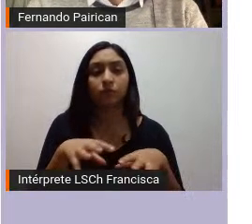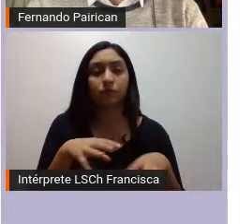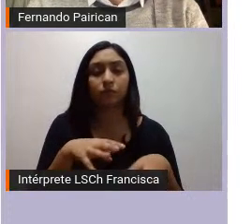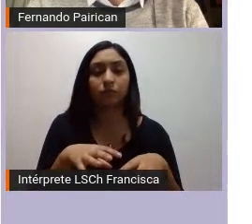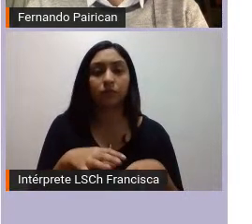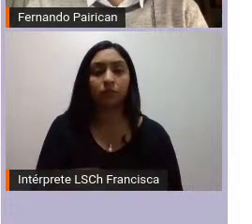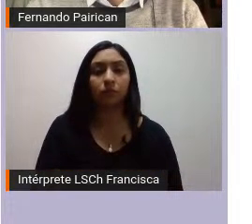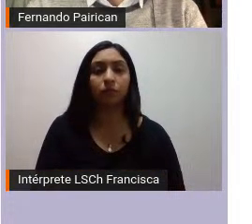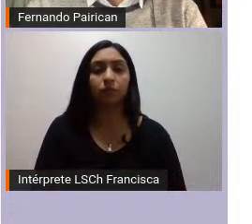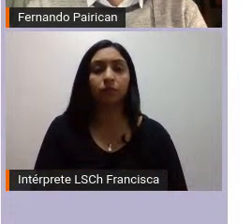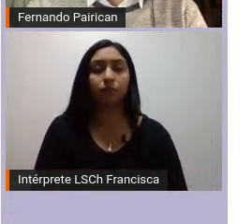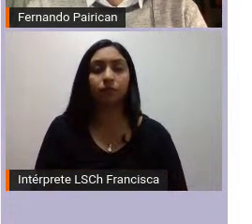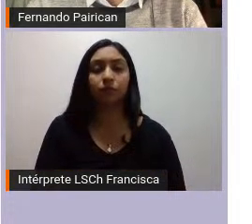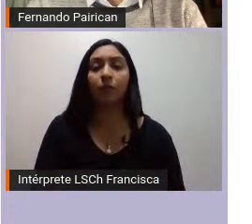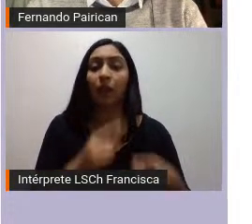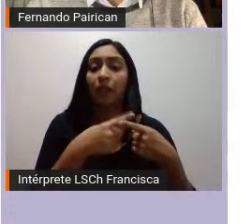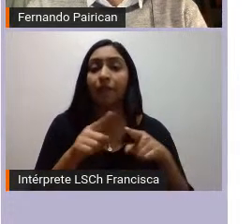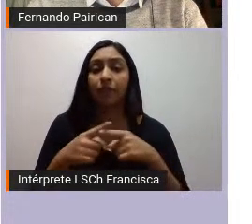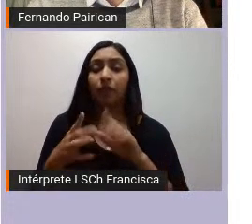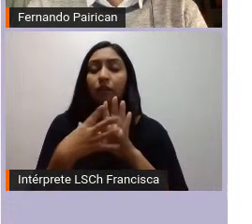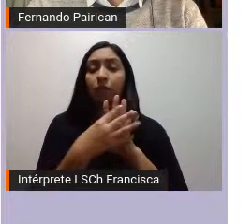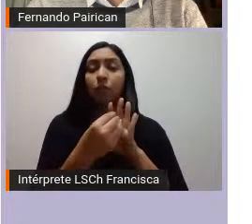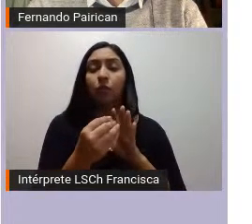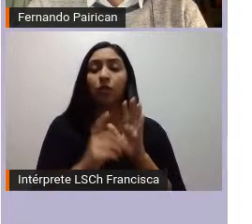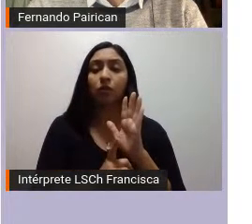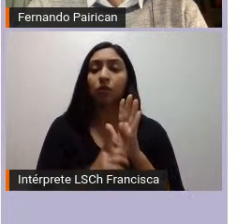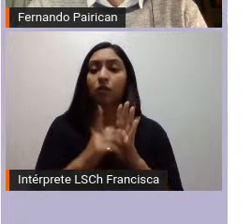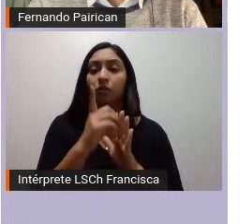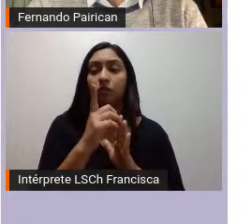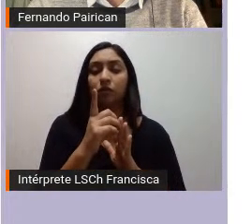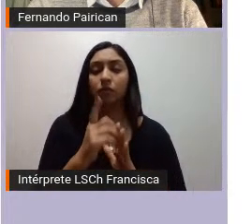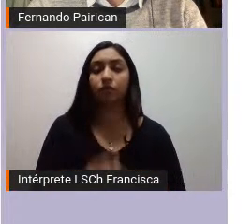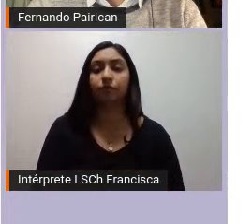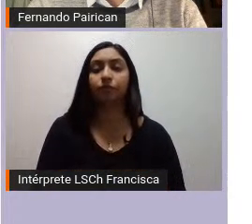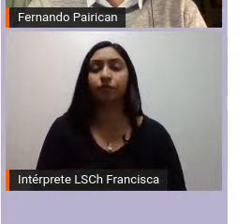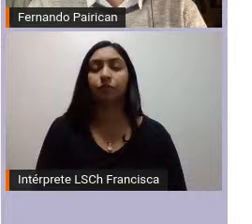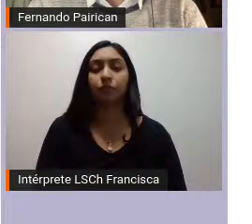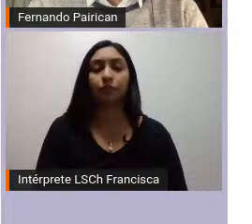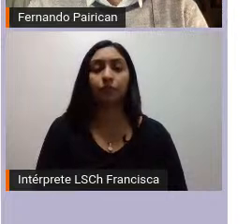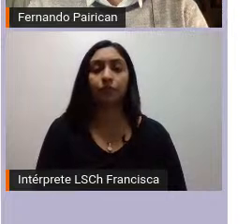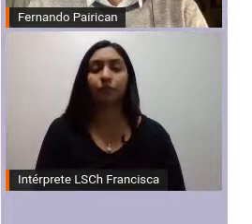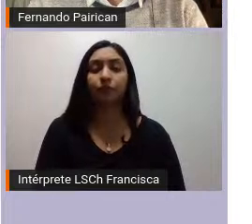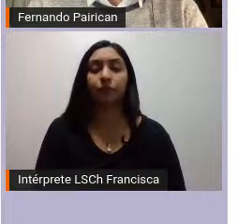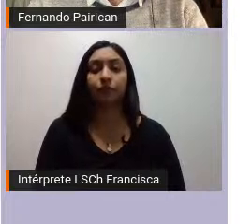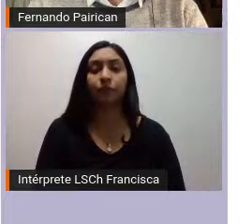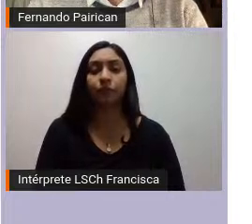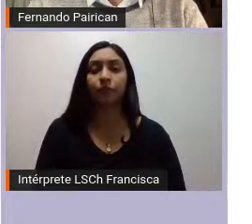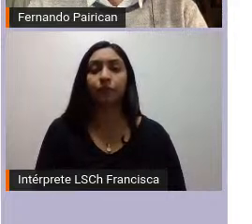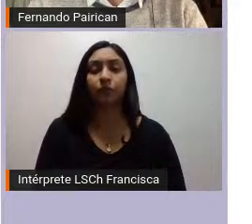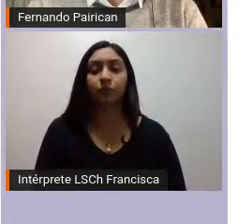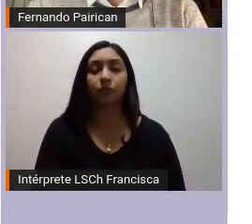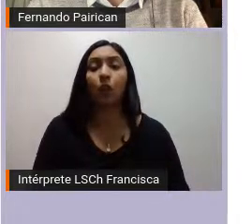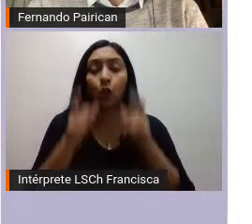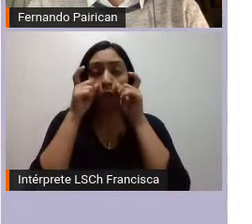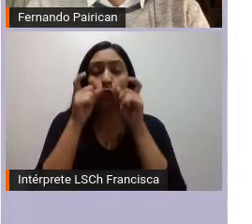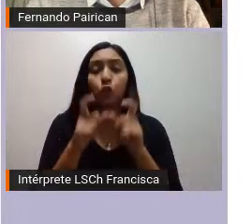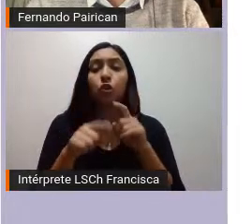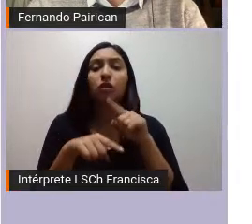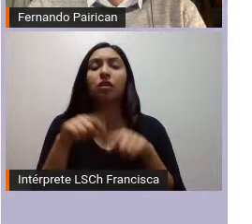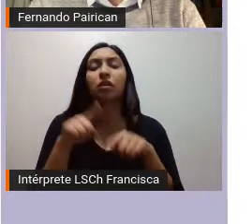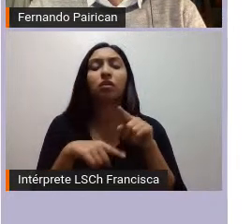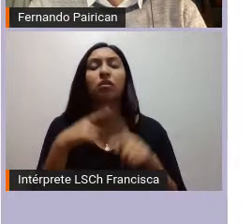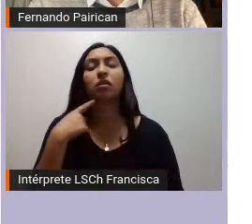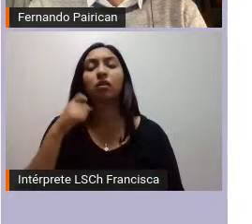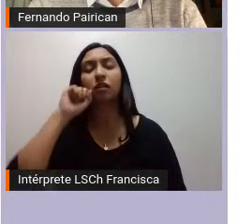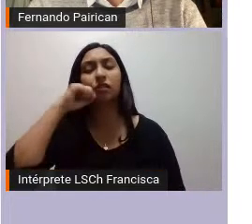distintos modelos de desarrollo indígena aplicables por tanto el control territorial sería una relación